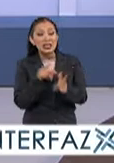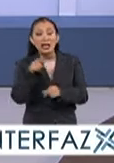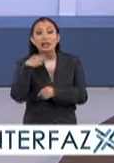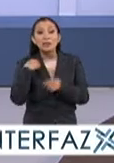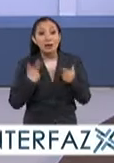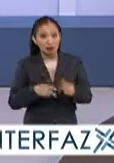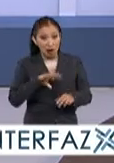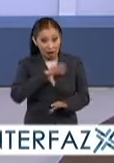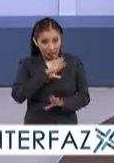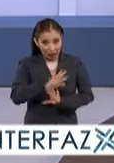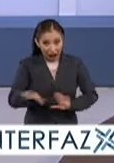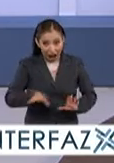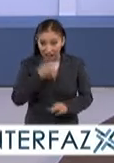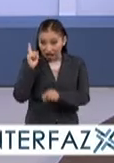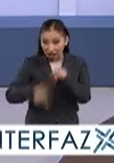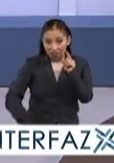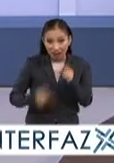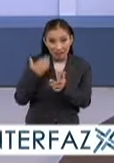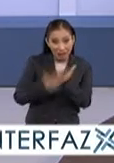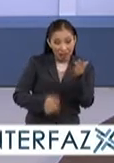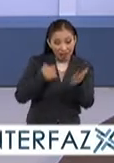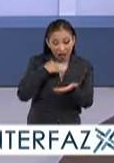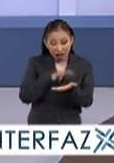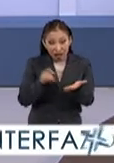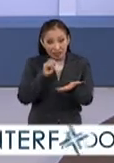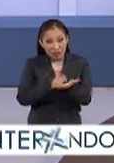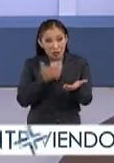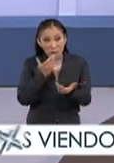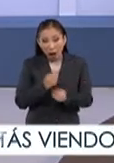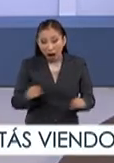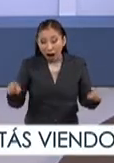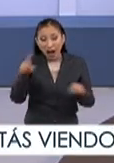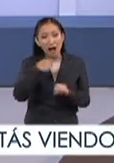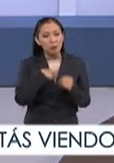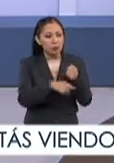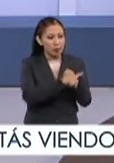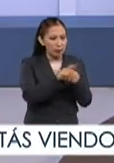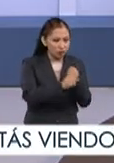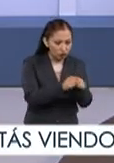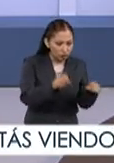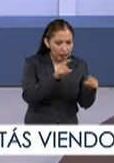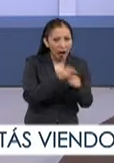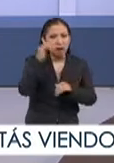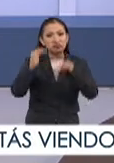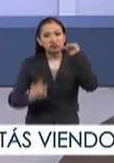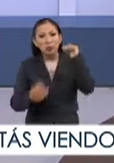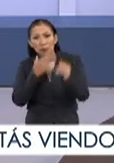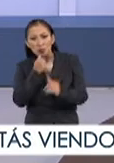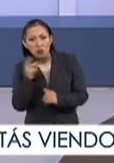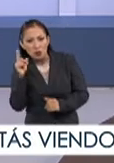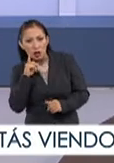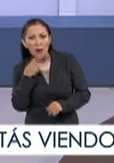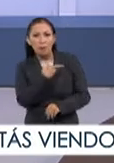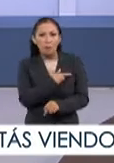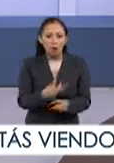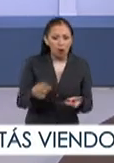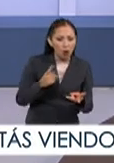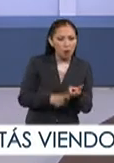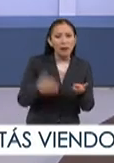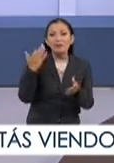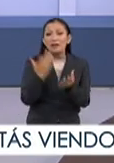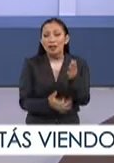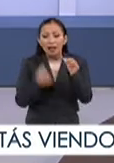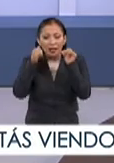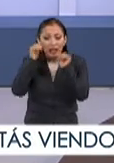humanidad no ha logrado erradicar el analfabetismo. Factores como los conflictos sociales, la desigualdad de género, la pobreza, la